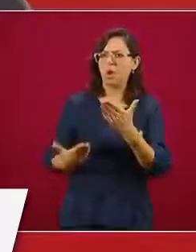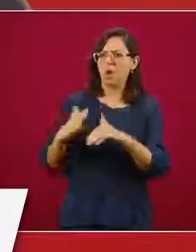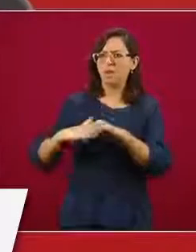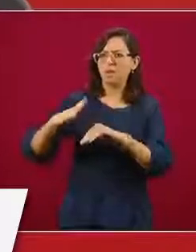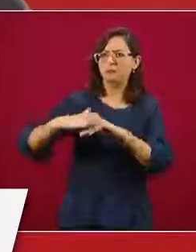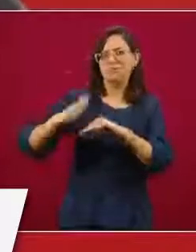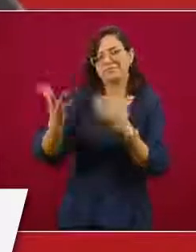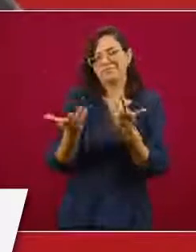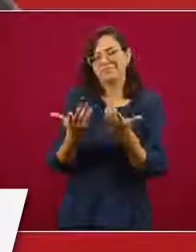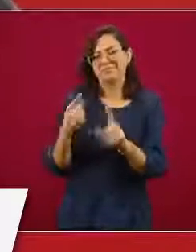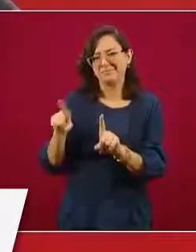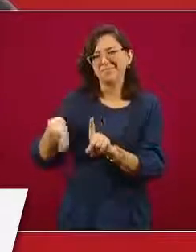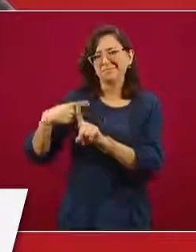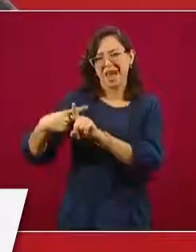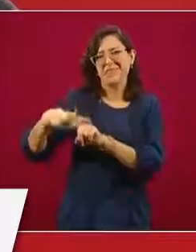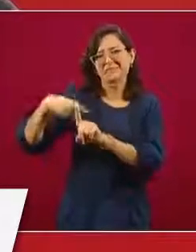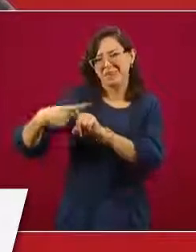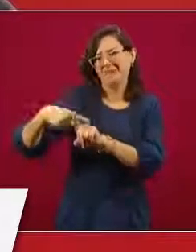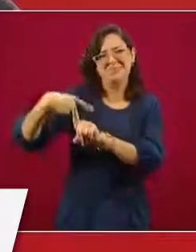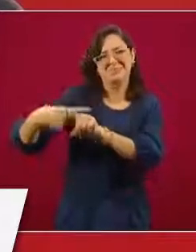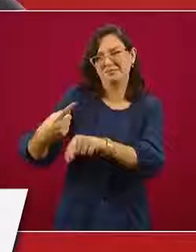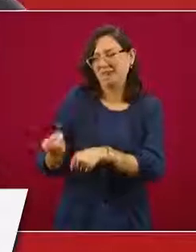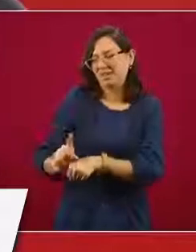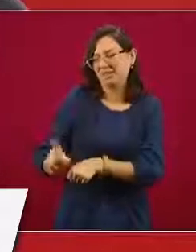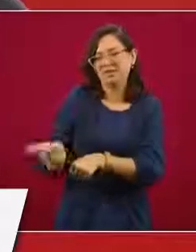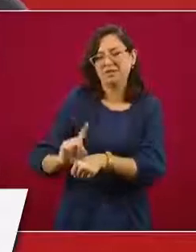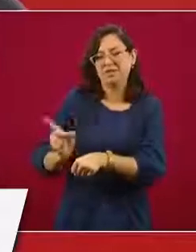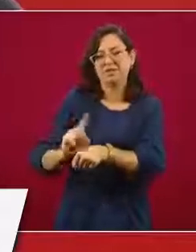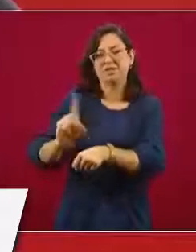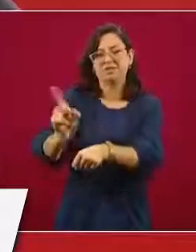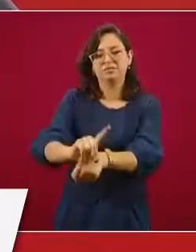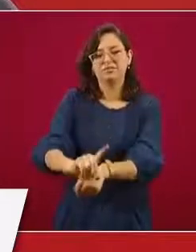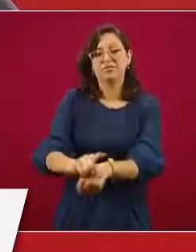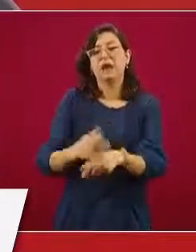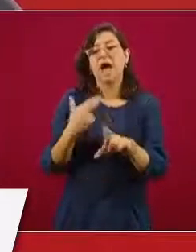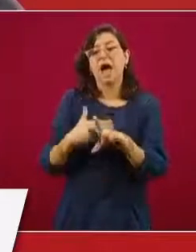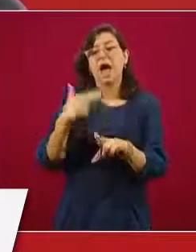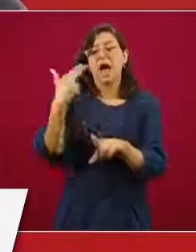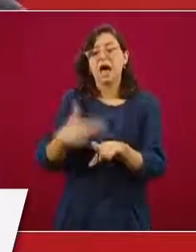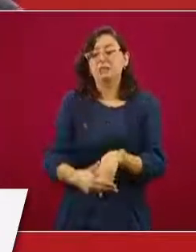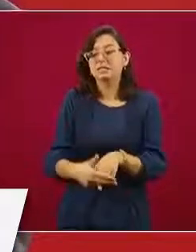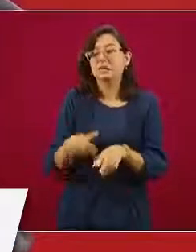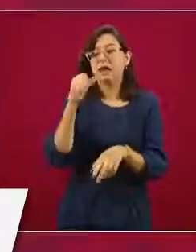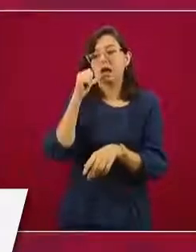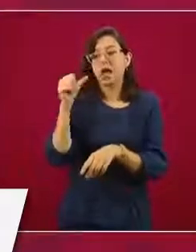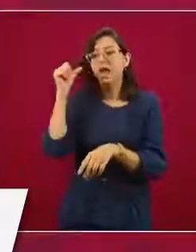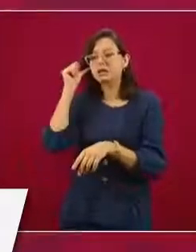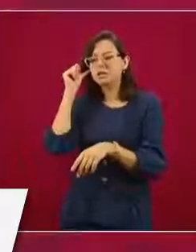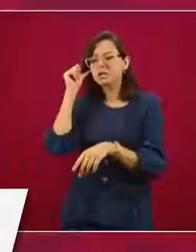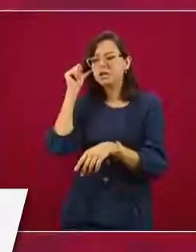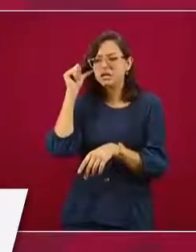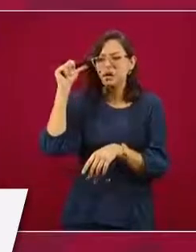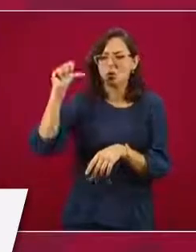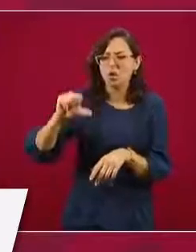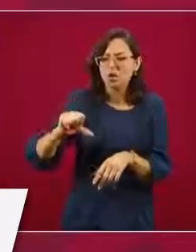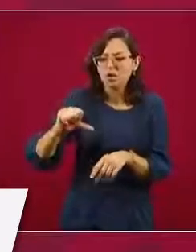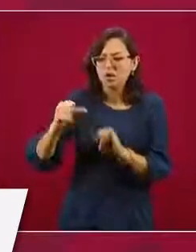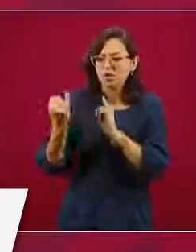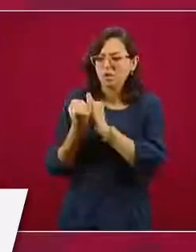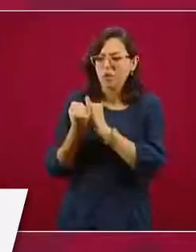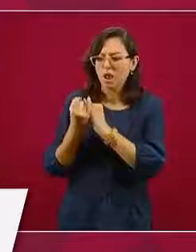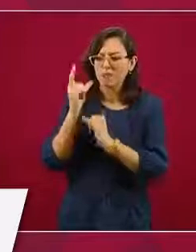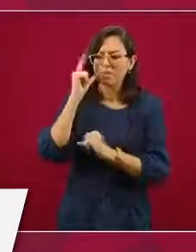hasta que llega un punto en donde los casos de hoy son igual a los casos de ayer, los de mañana igual que los de anteayer,